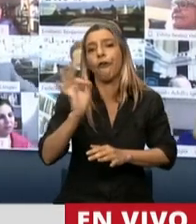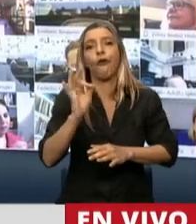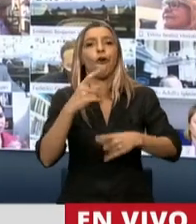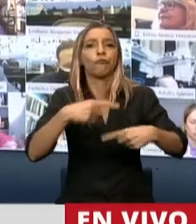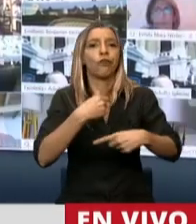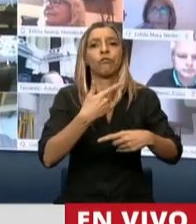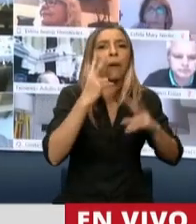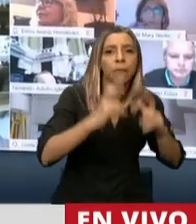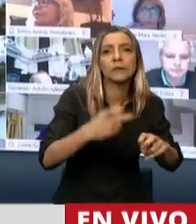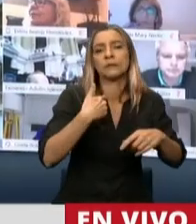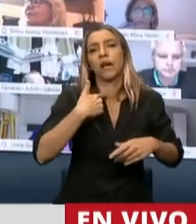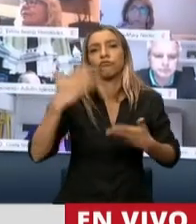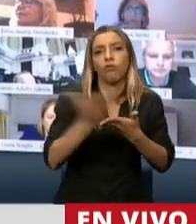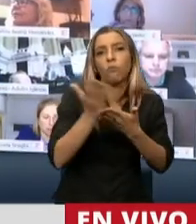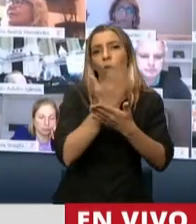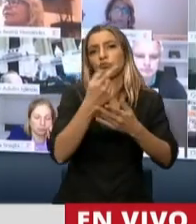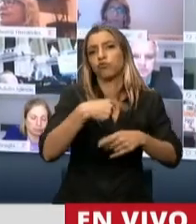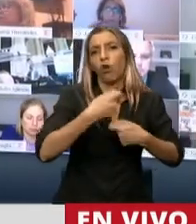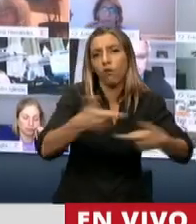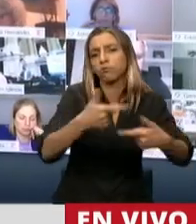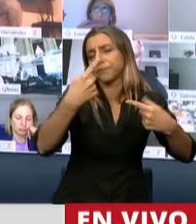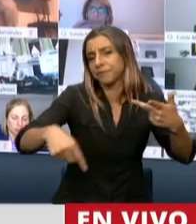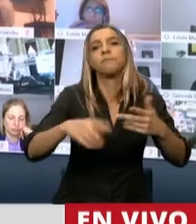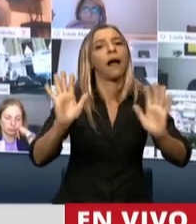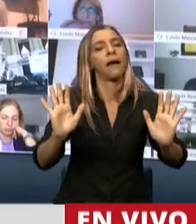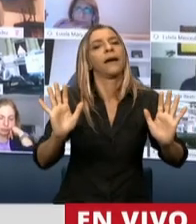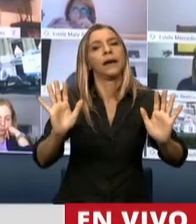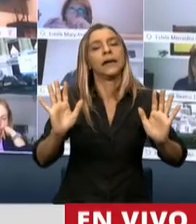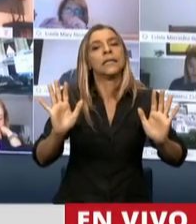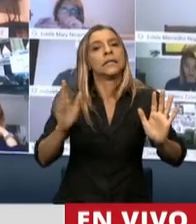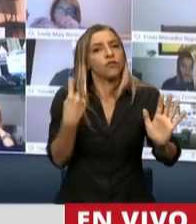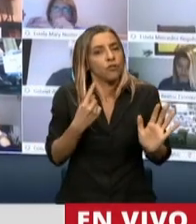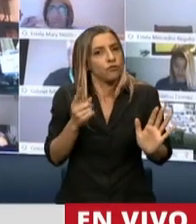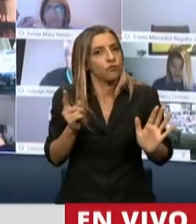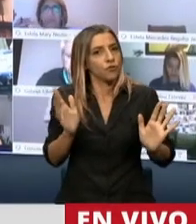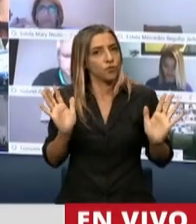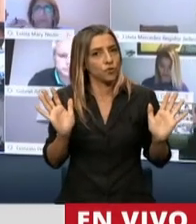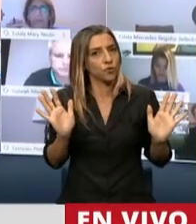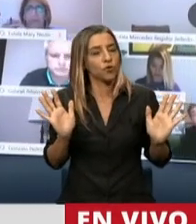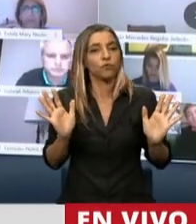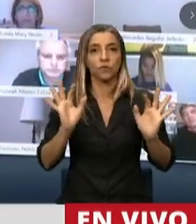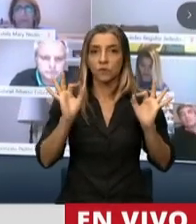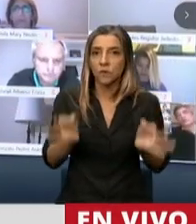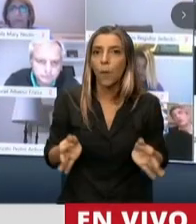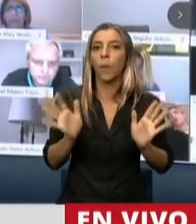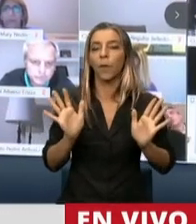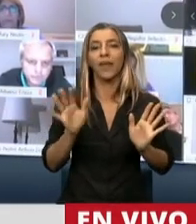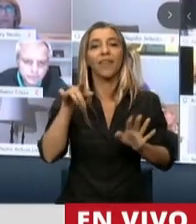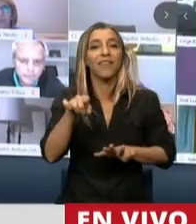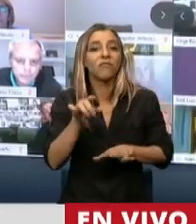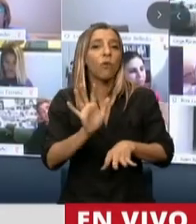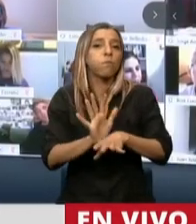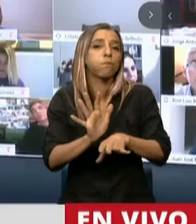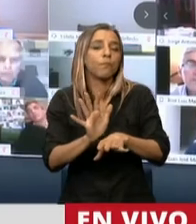desarrollo, fabricación, provisión o suministro de las vacunas. Queda claro que siempre esto no atenderá situaciones que se